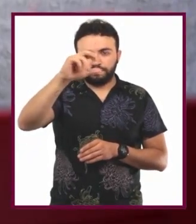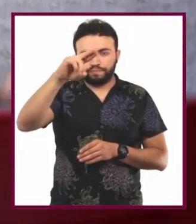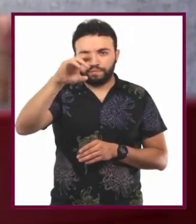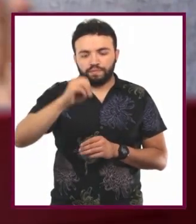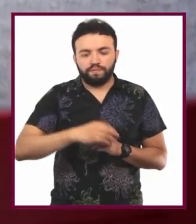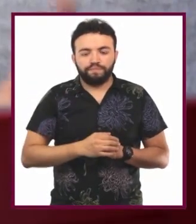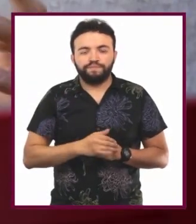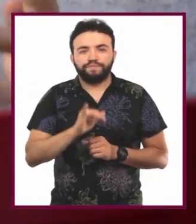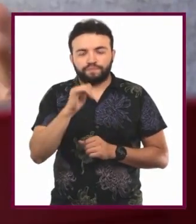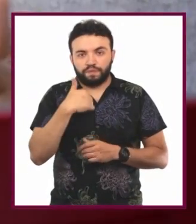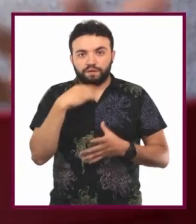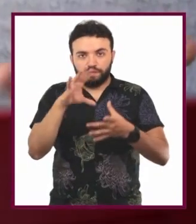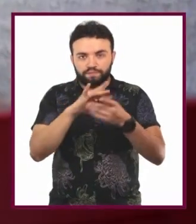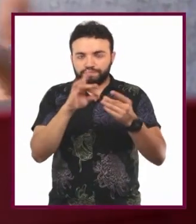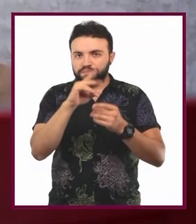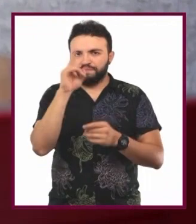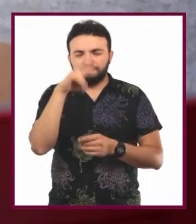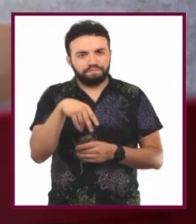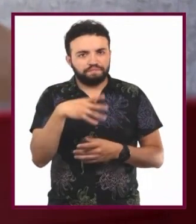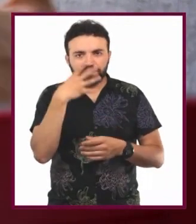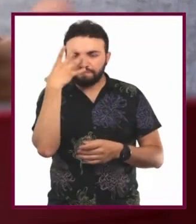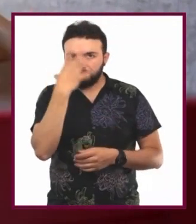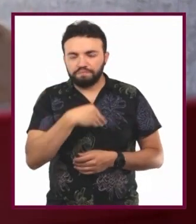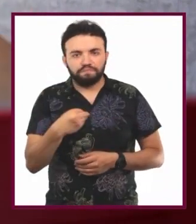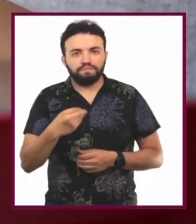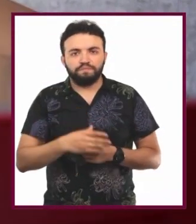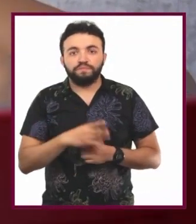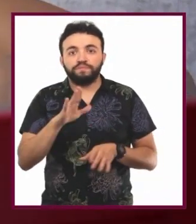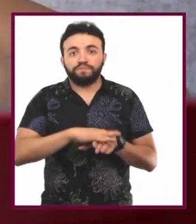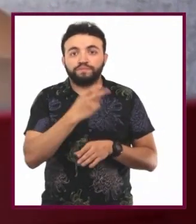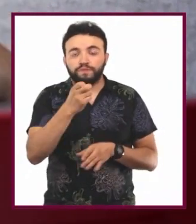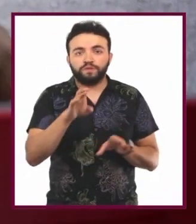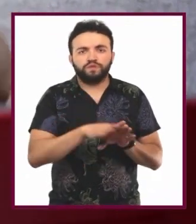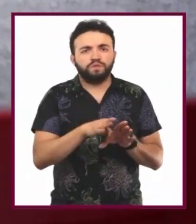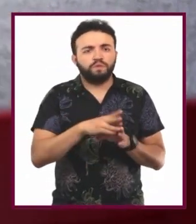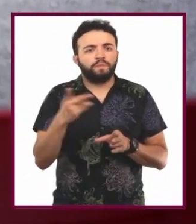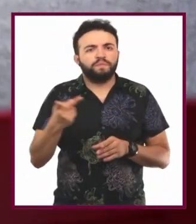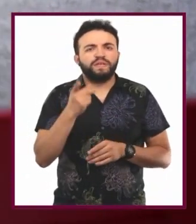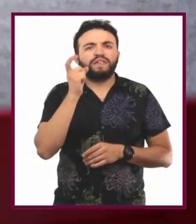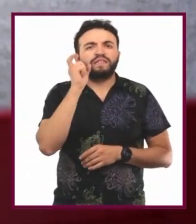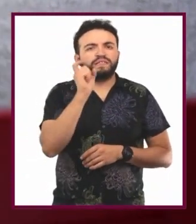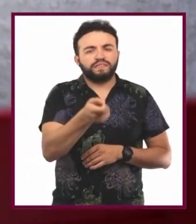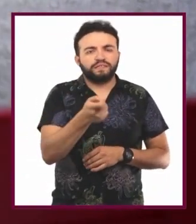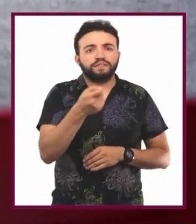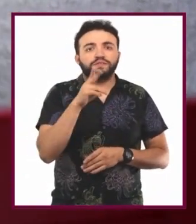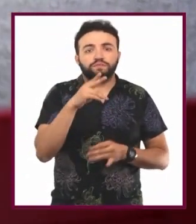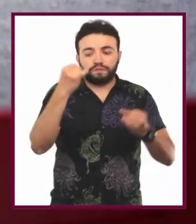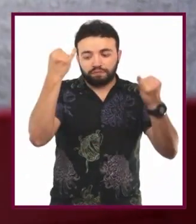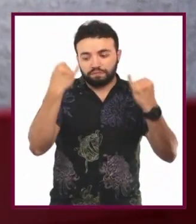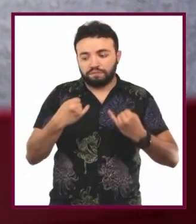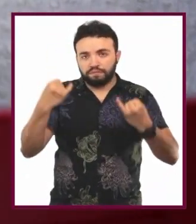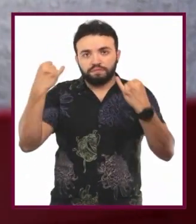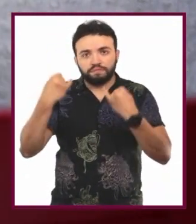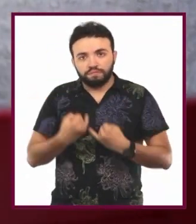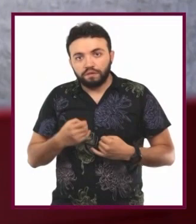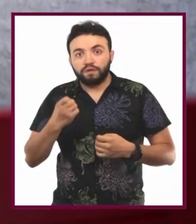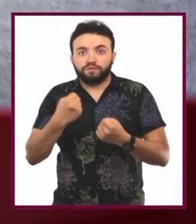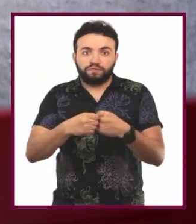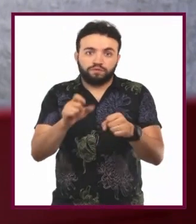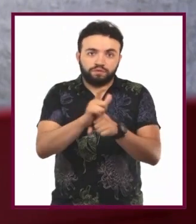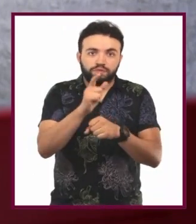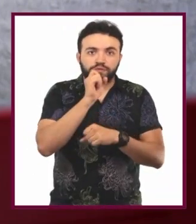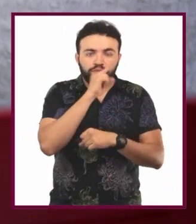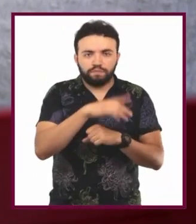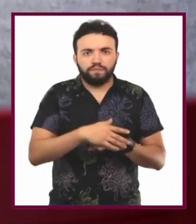Sí, les explico. Está increíble porque este ejercicio nos lleva a cuestionar quiénes somos a nivel individual y social. Se